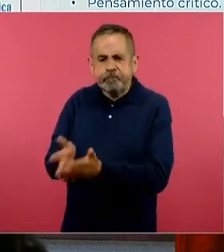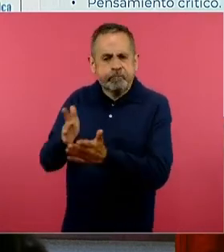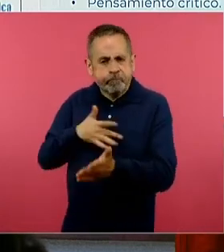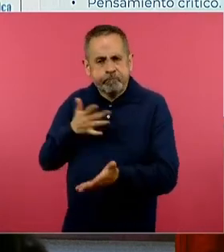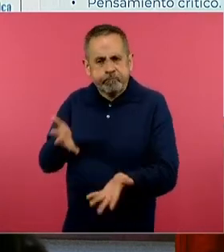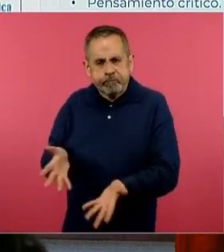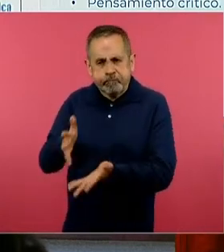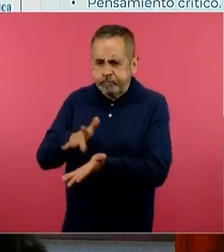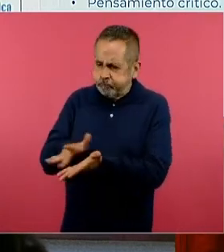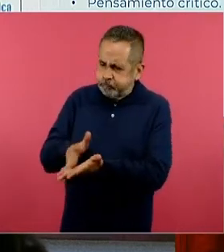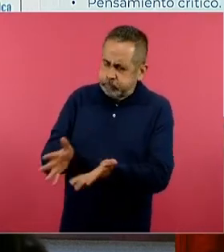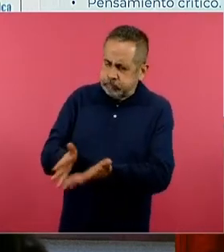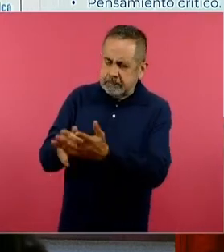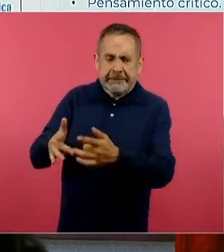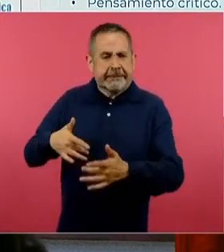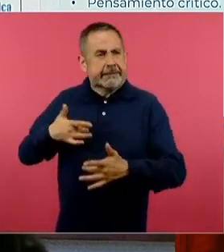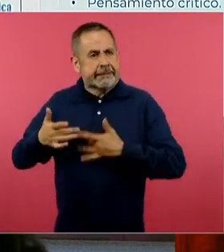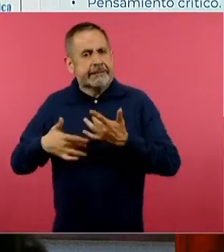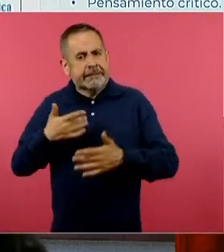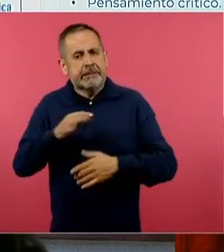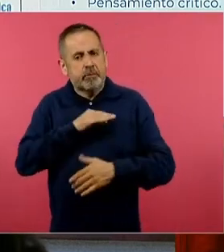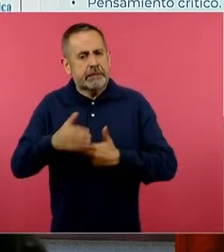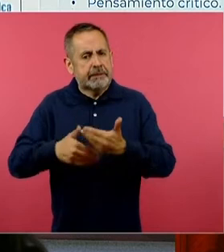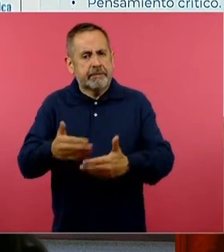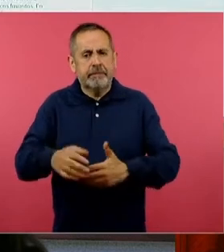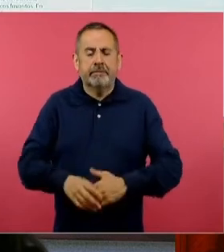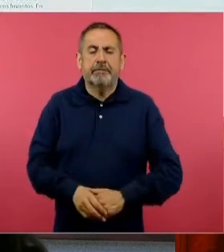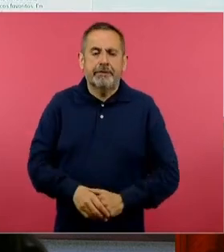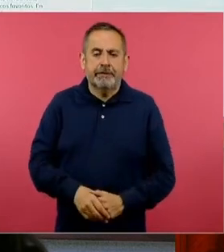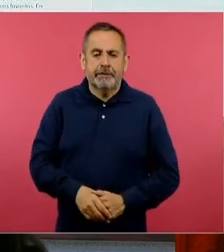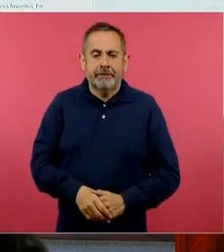en este tipo de experimentos. La siguiente, por favor.